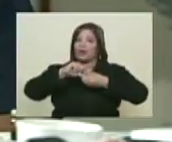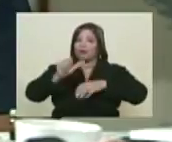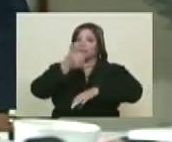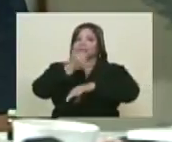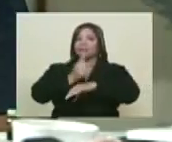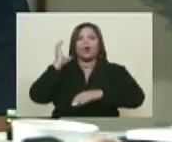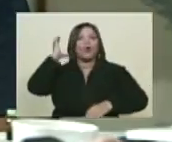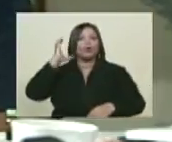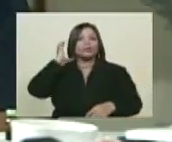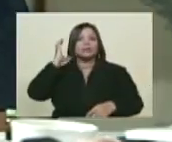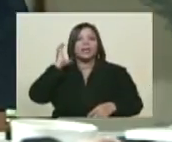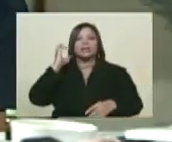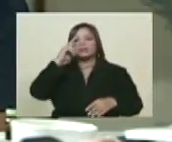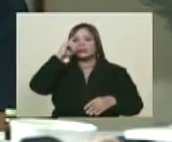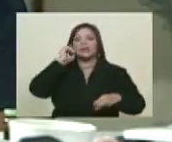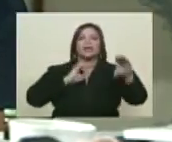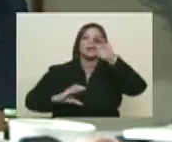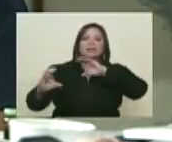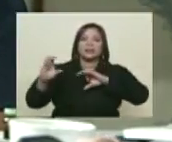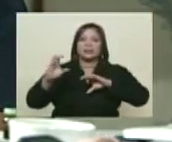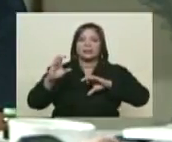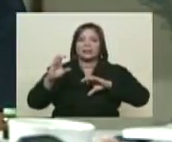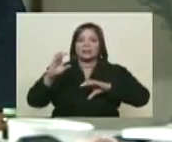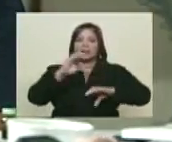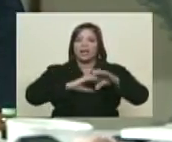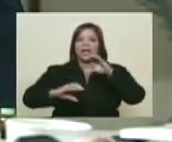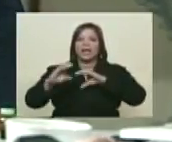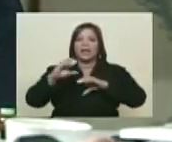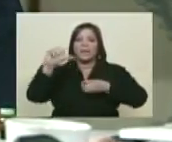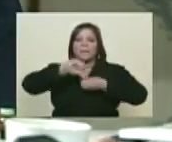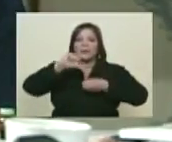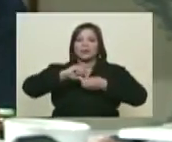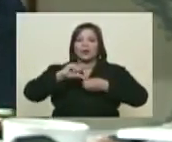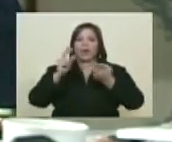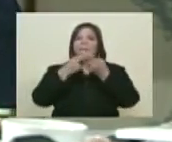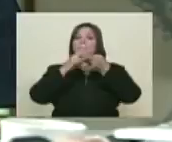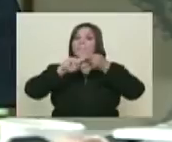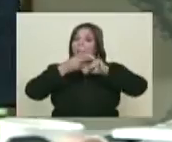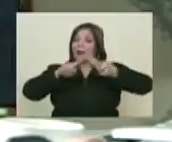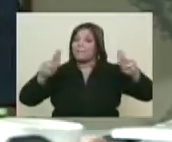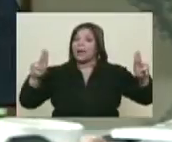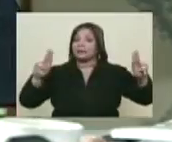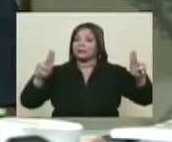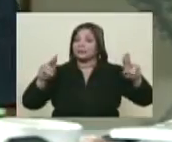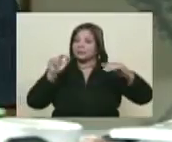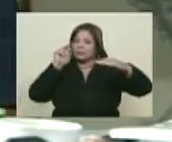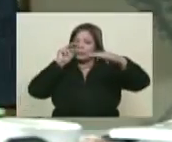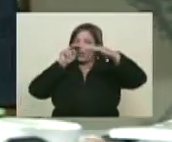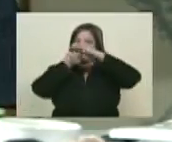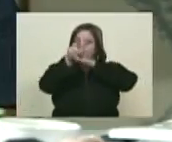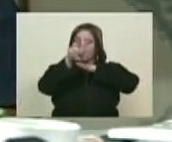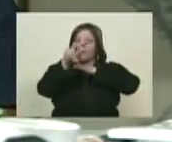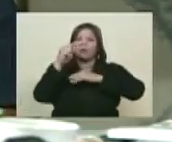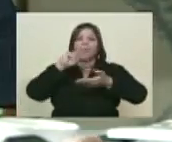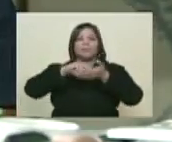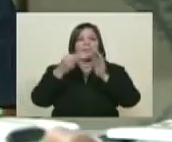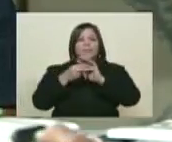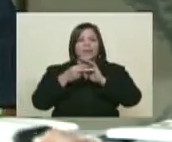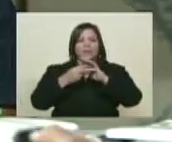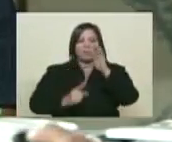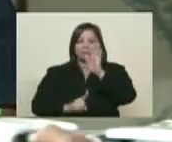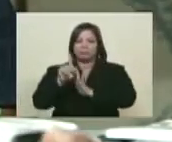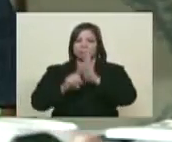su conciencia, estableció el petróleo para la paz. Hizo una proyección del mismo, tanto de